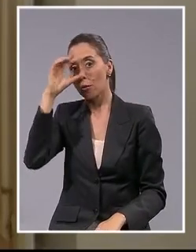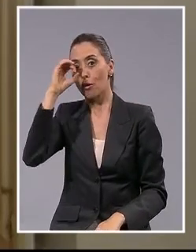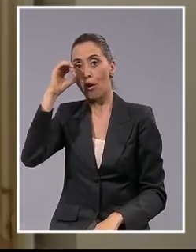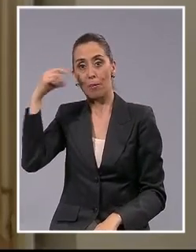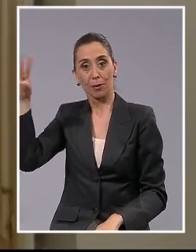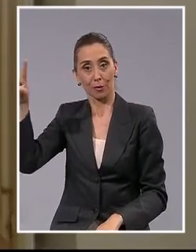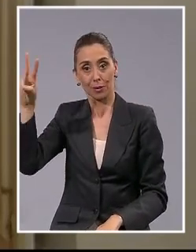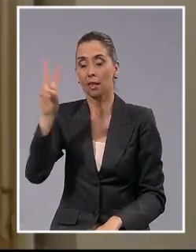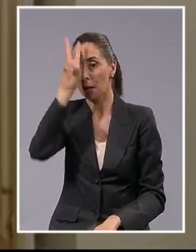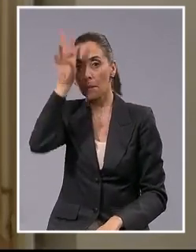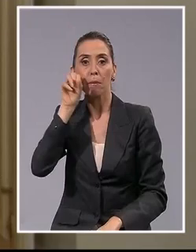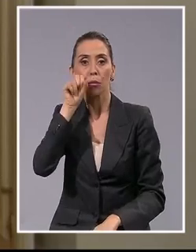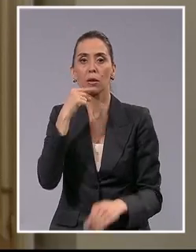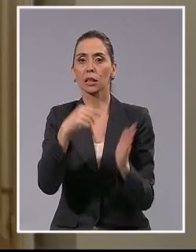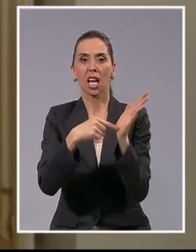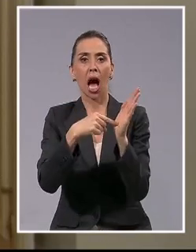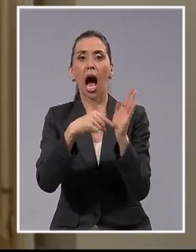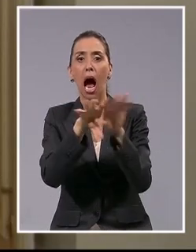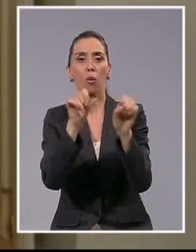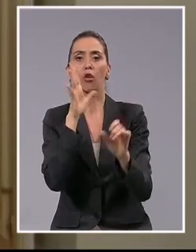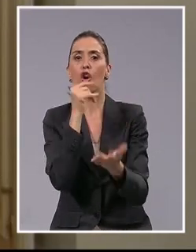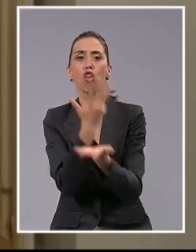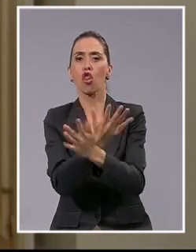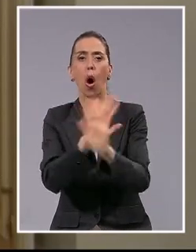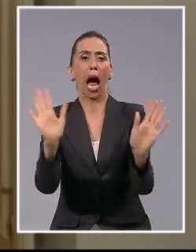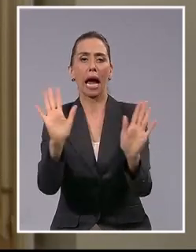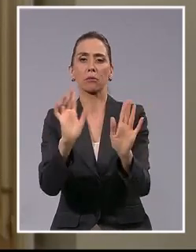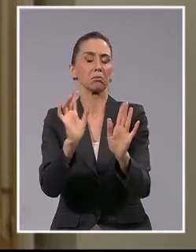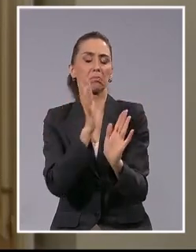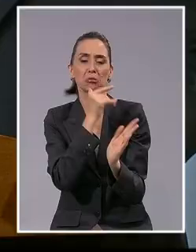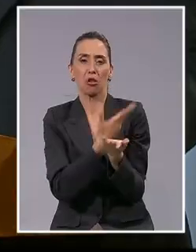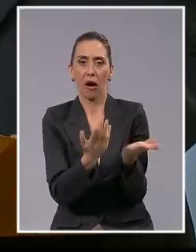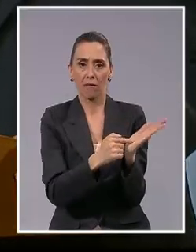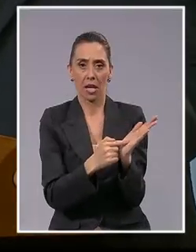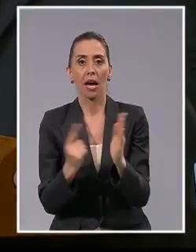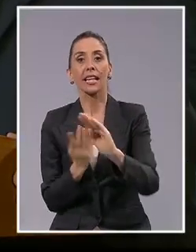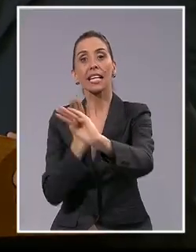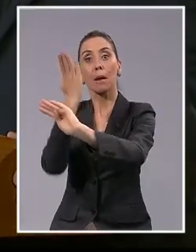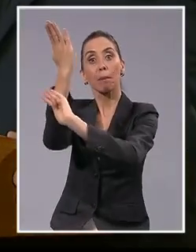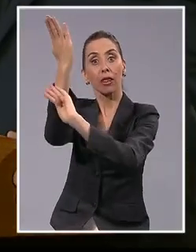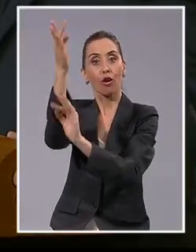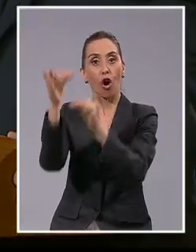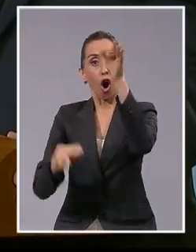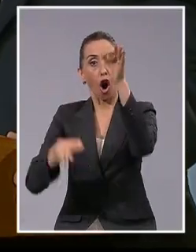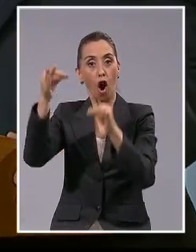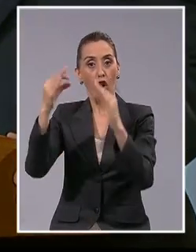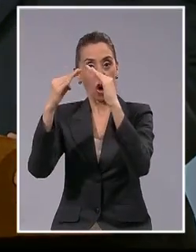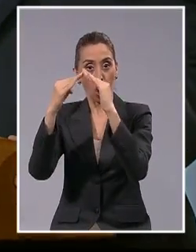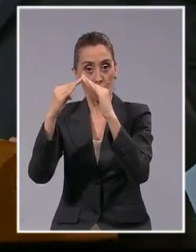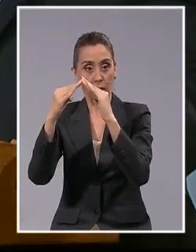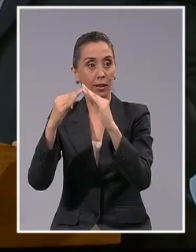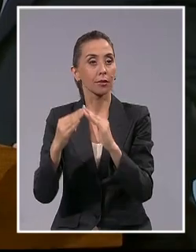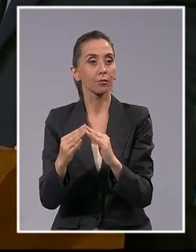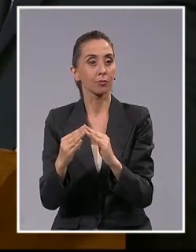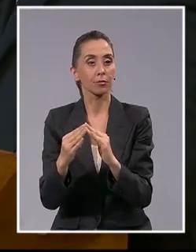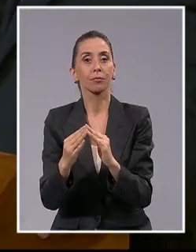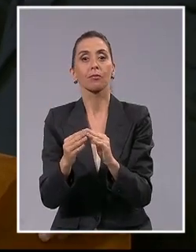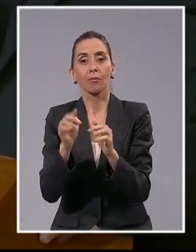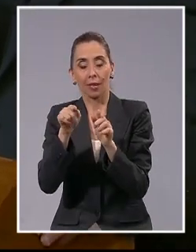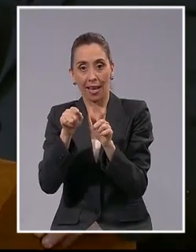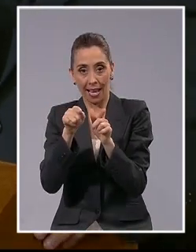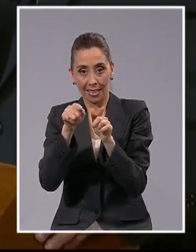existencia de ese acuerdo y en consecuencia solicitaba a la Corte que dentro del área de